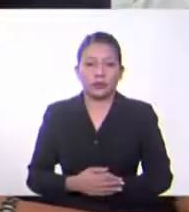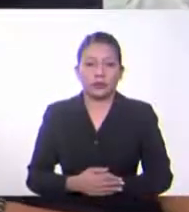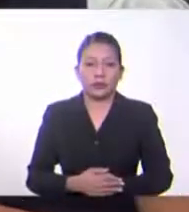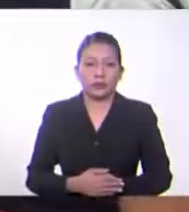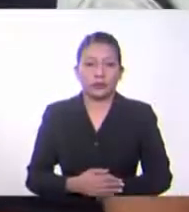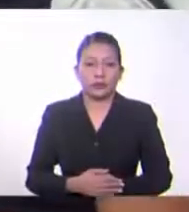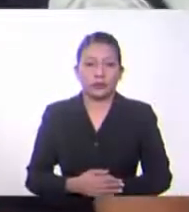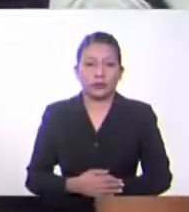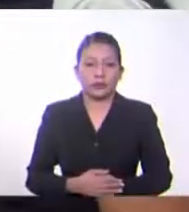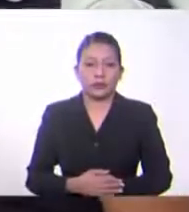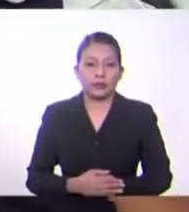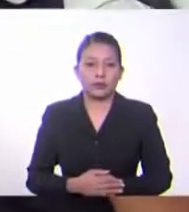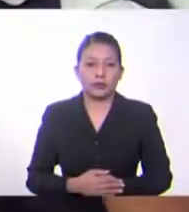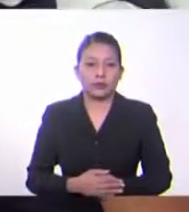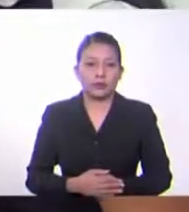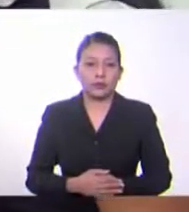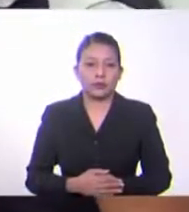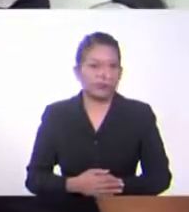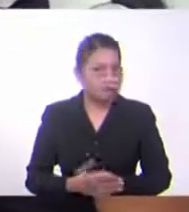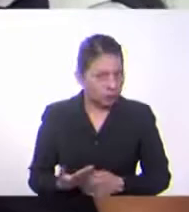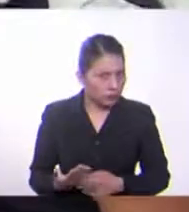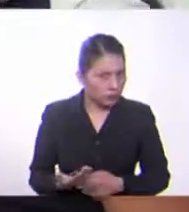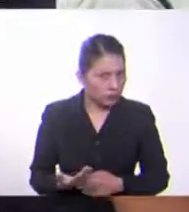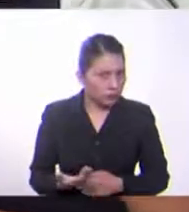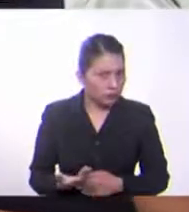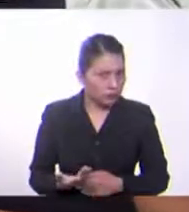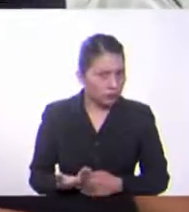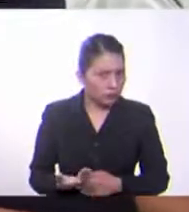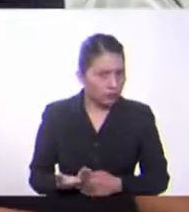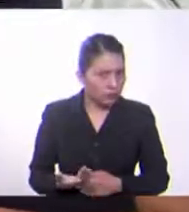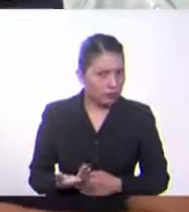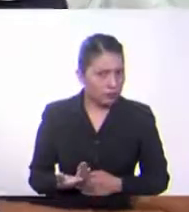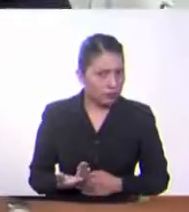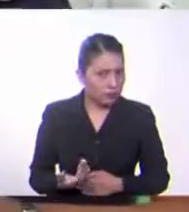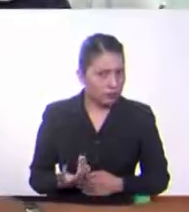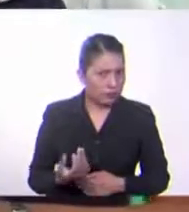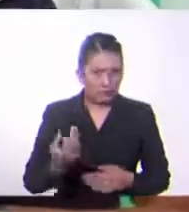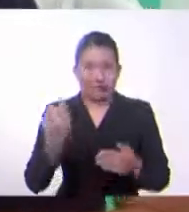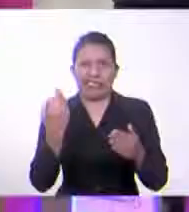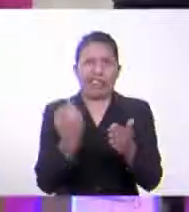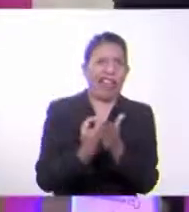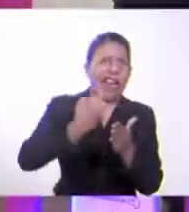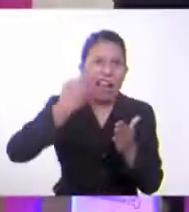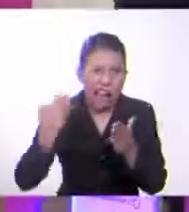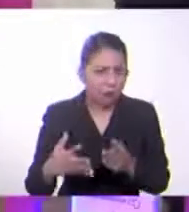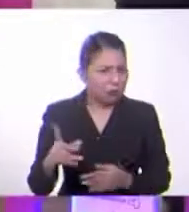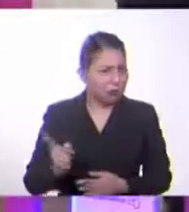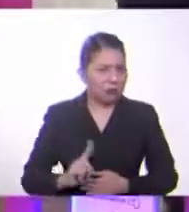8 dólares. En realidad... No me salió tan mal. Ajá.